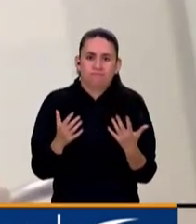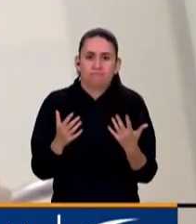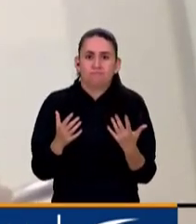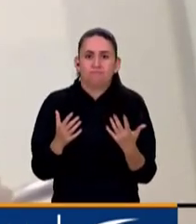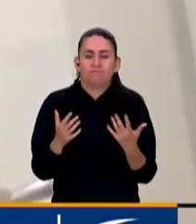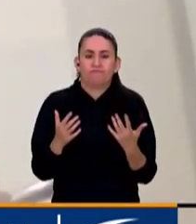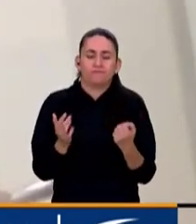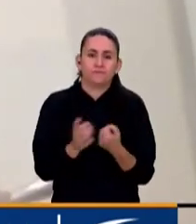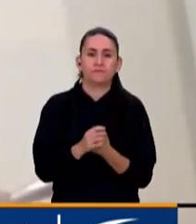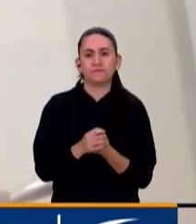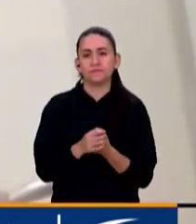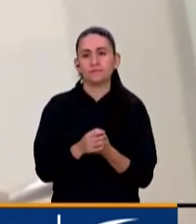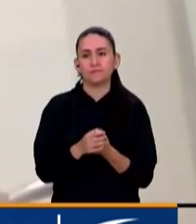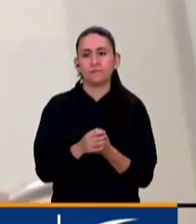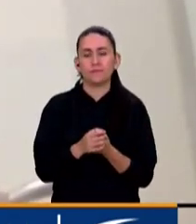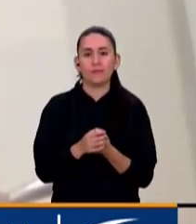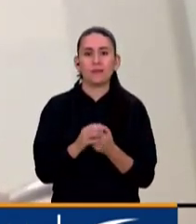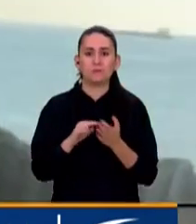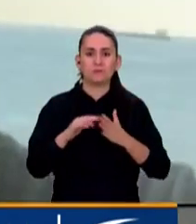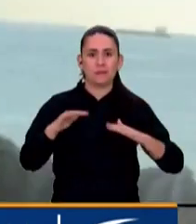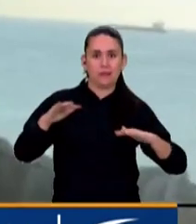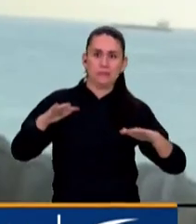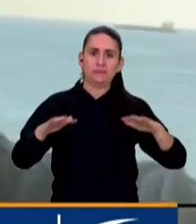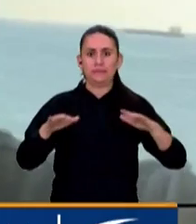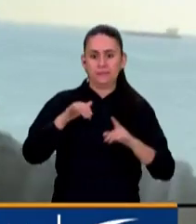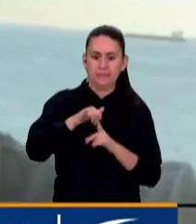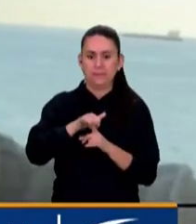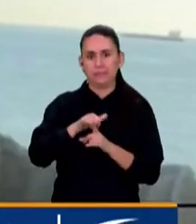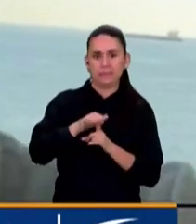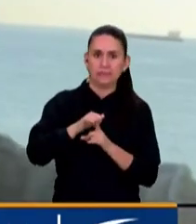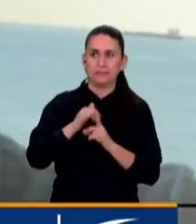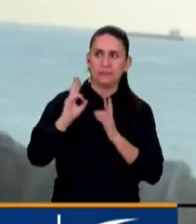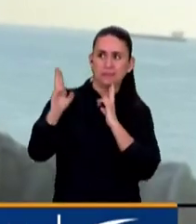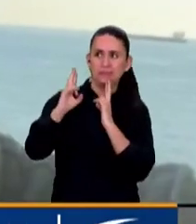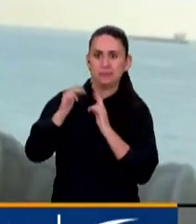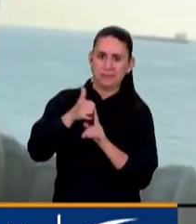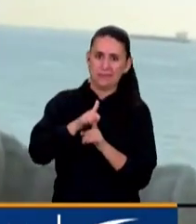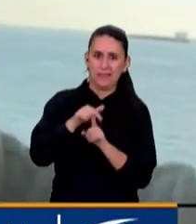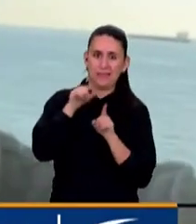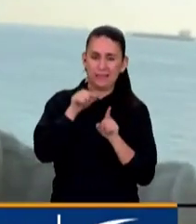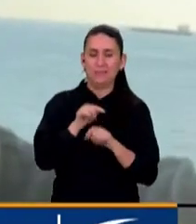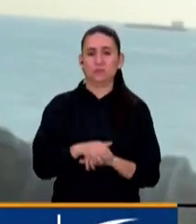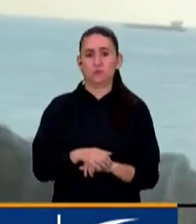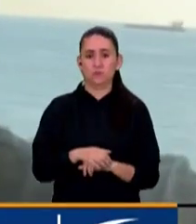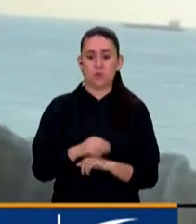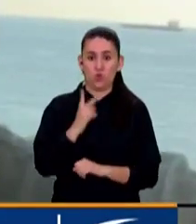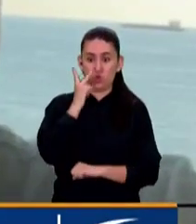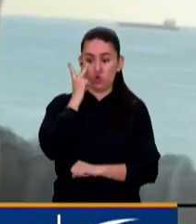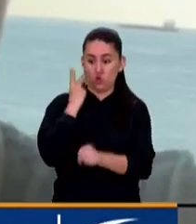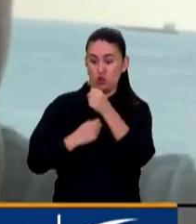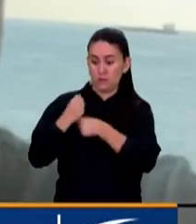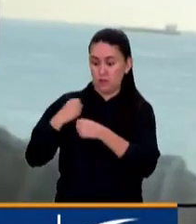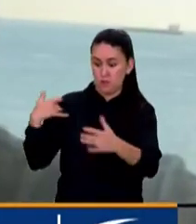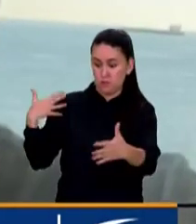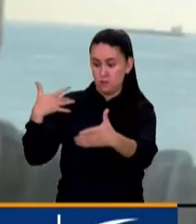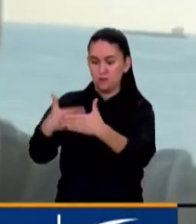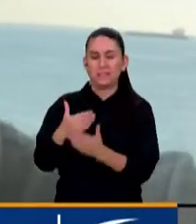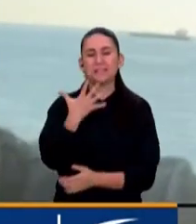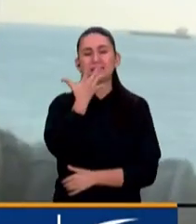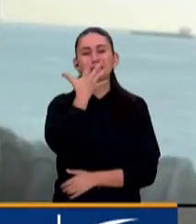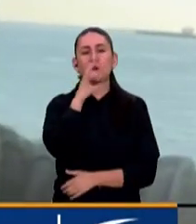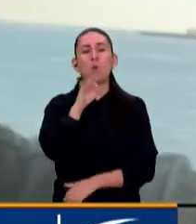inestabilidad. Que representa, por lo menos en los últimos dos años, más de 50